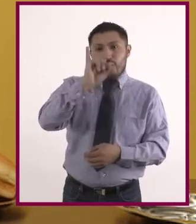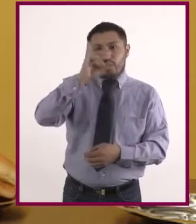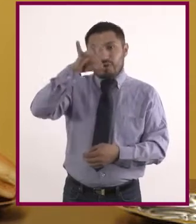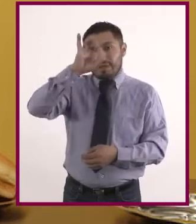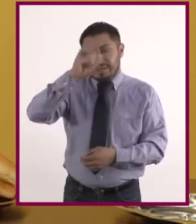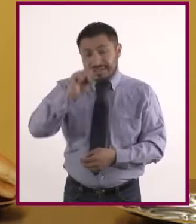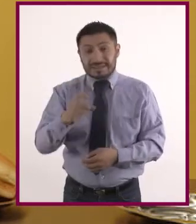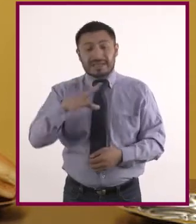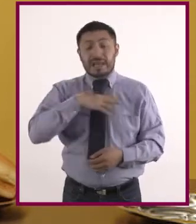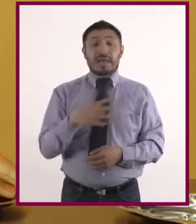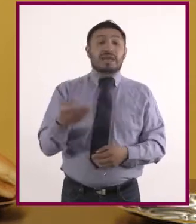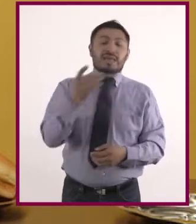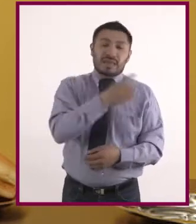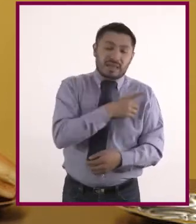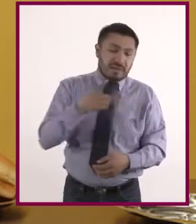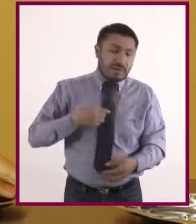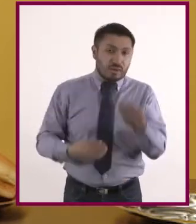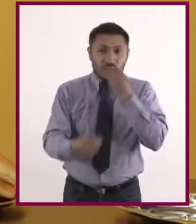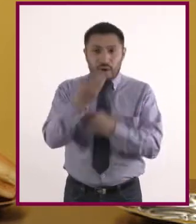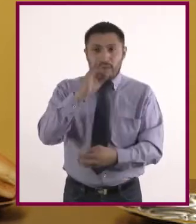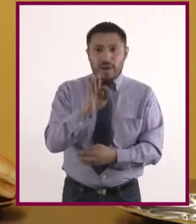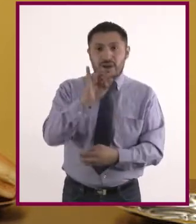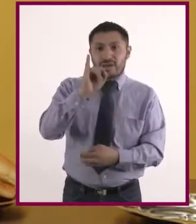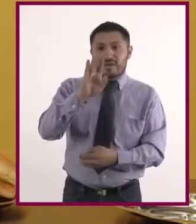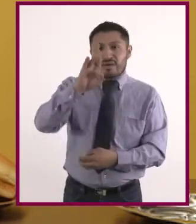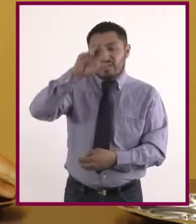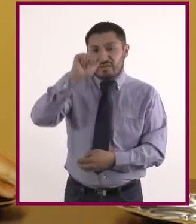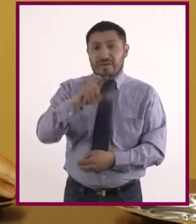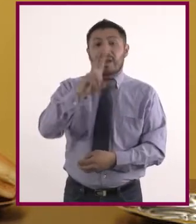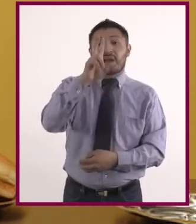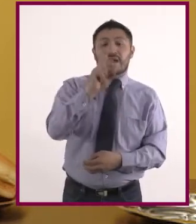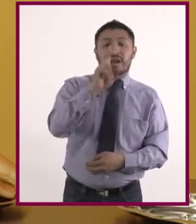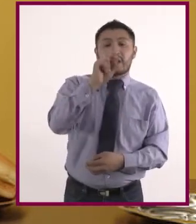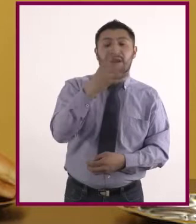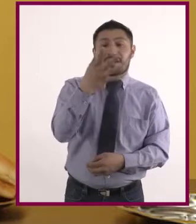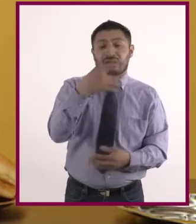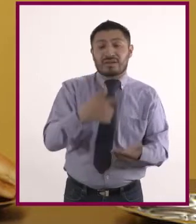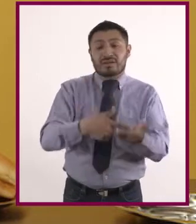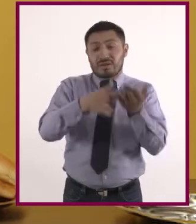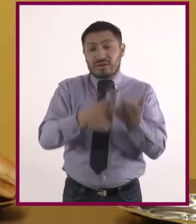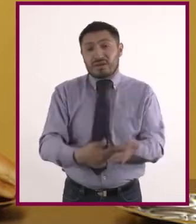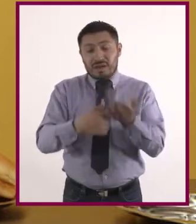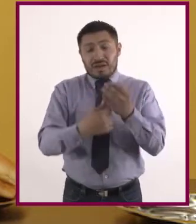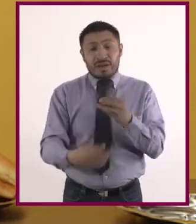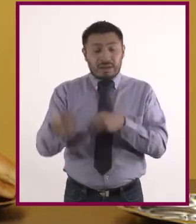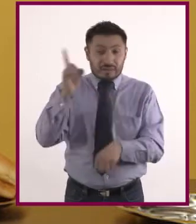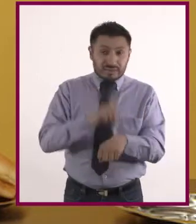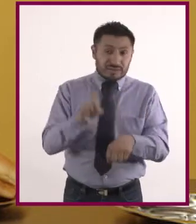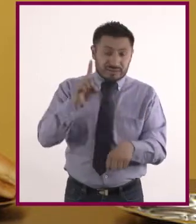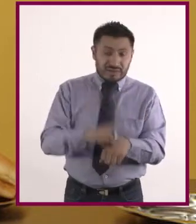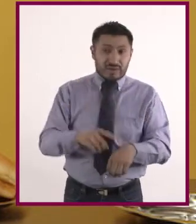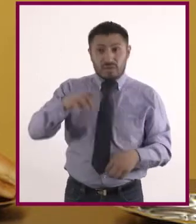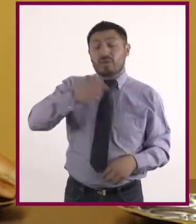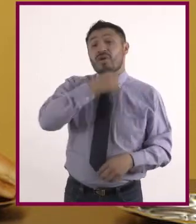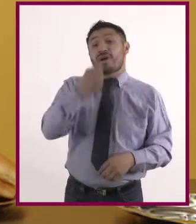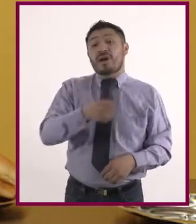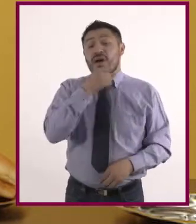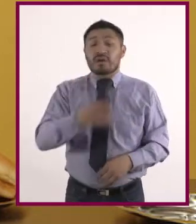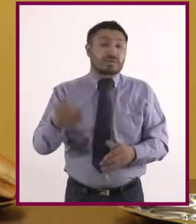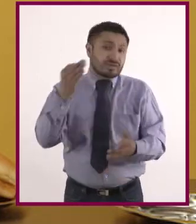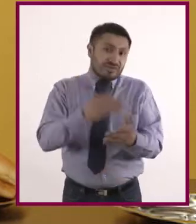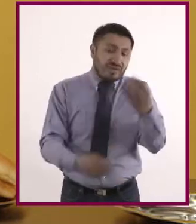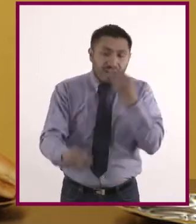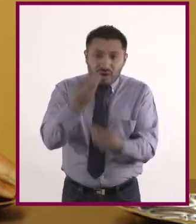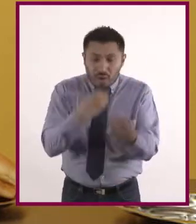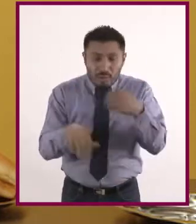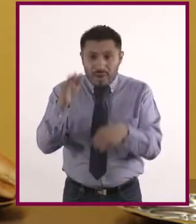25 y 30 gramos de fibra diario. Los adultos mayores a veces pierden el apetito y no consumen suficiente fibra. Debemos beber